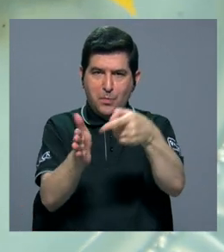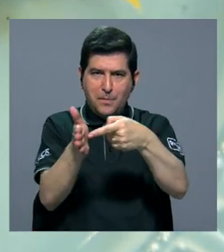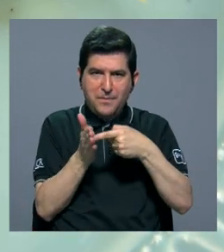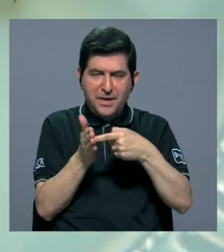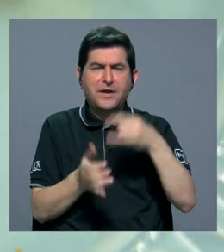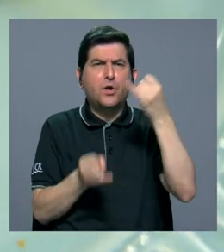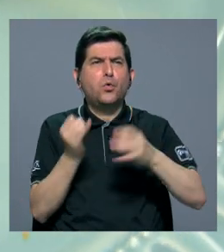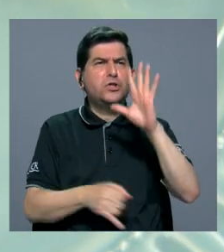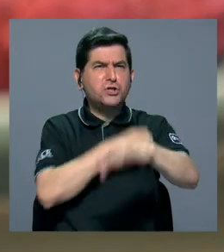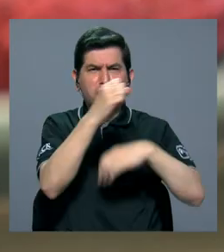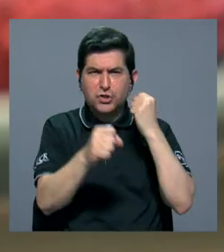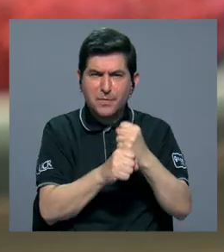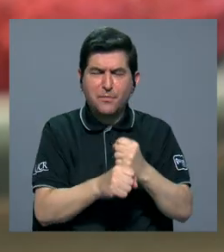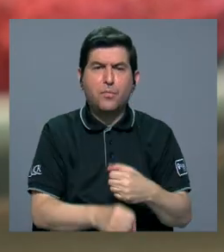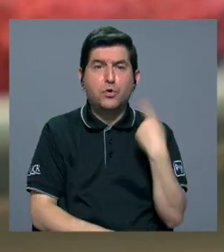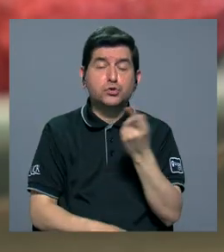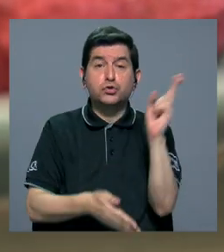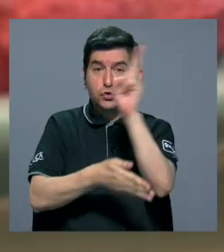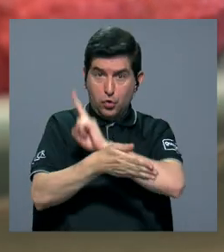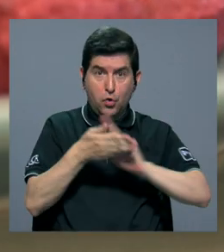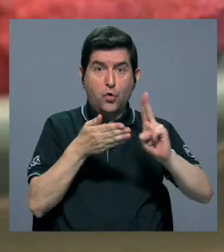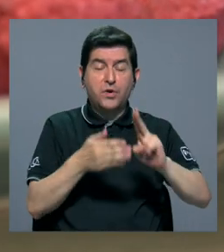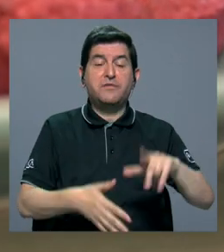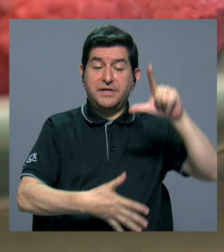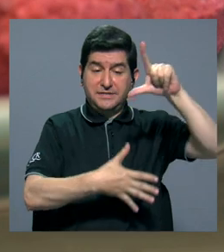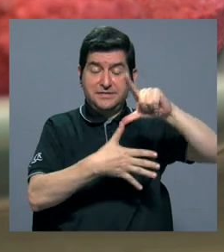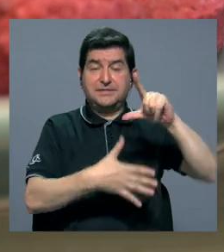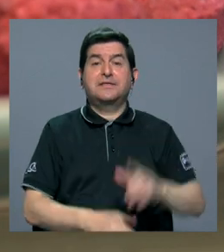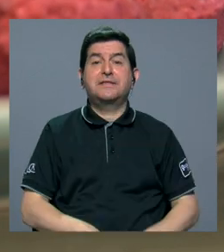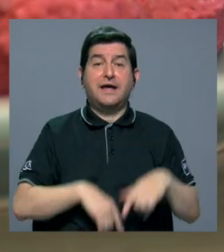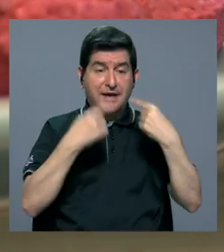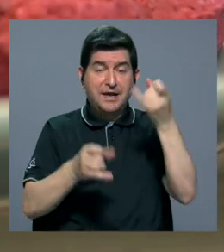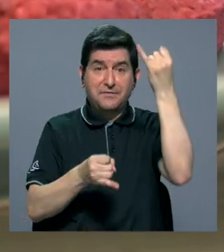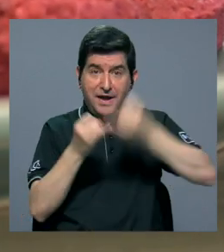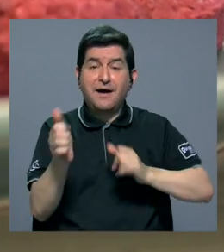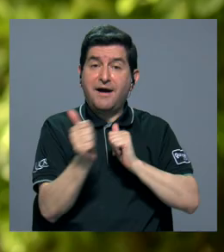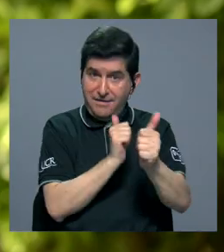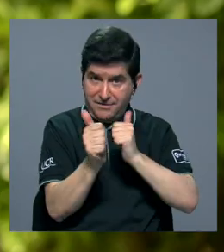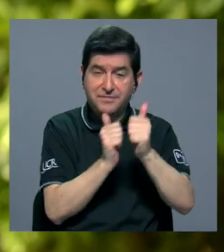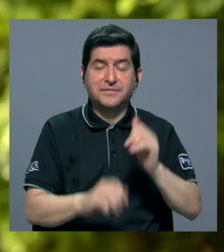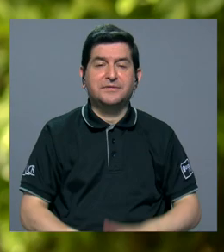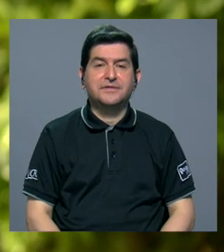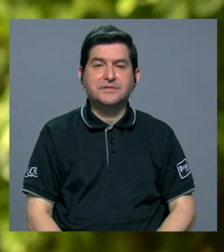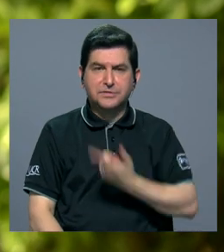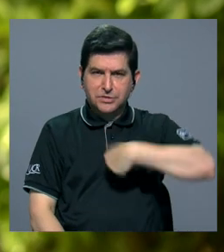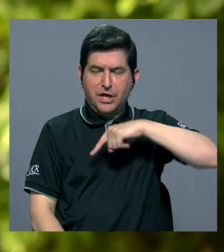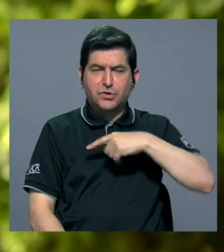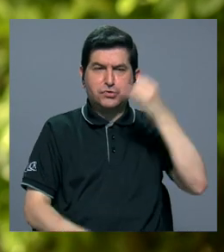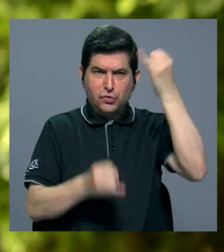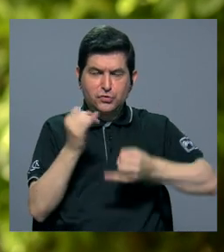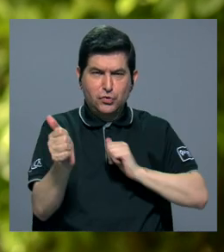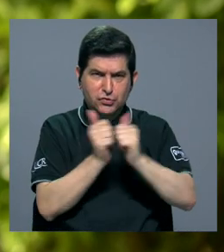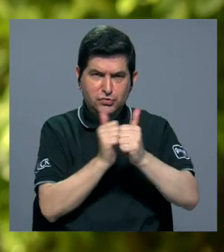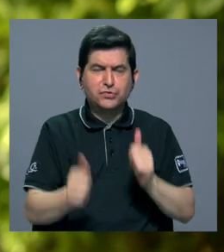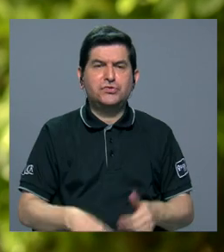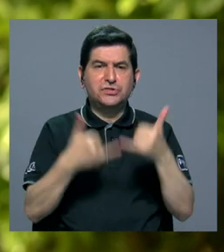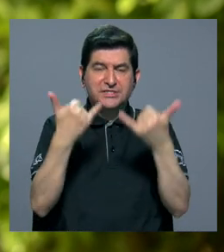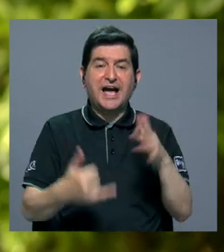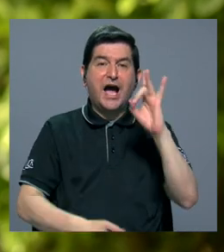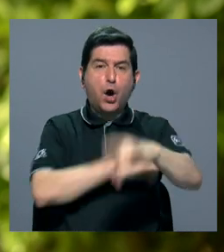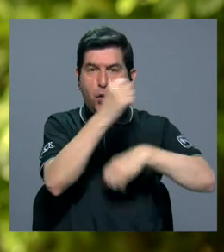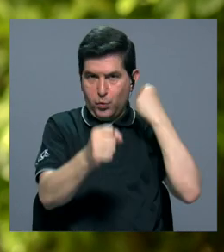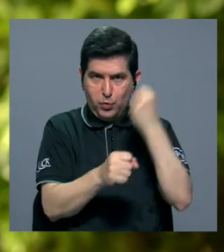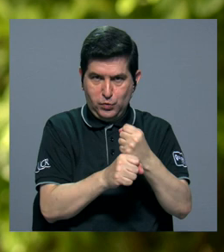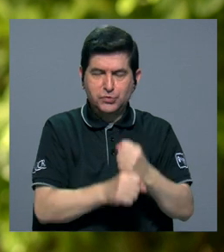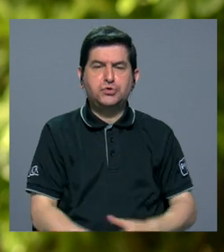los últimos cinco años han sido la única universidad de América Latina que llega a la final de la competencia y hemos estado en la final de la competencia por más de ocho